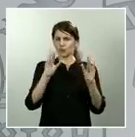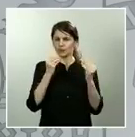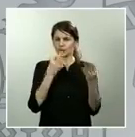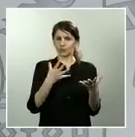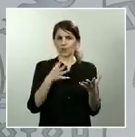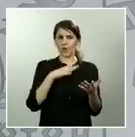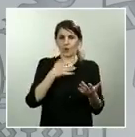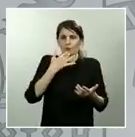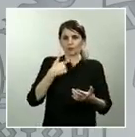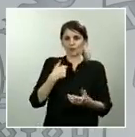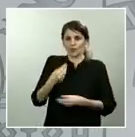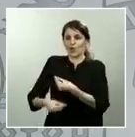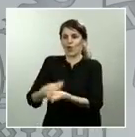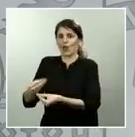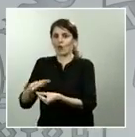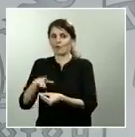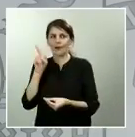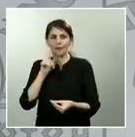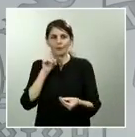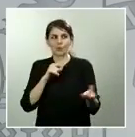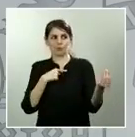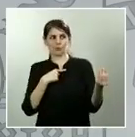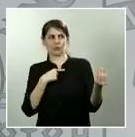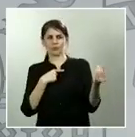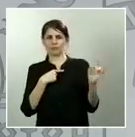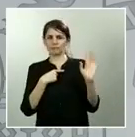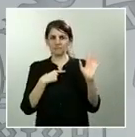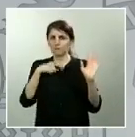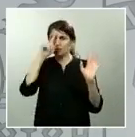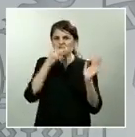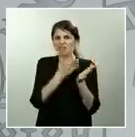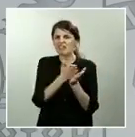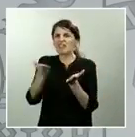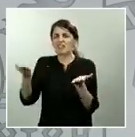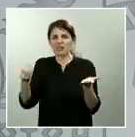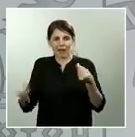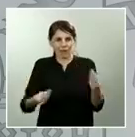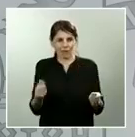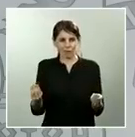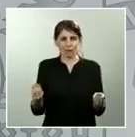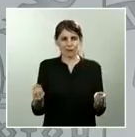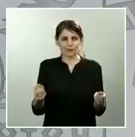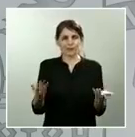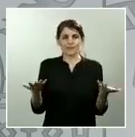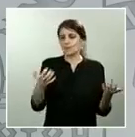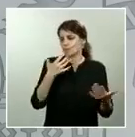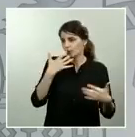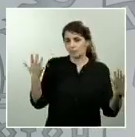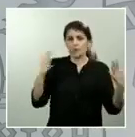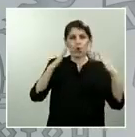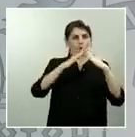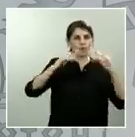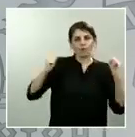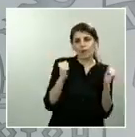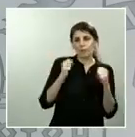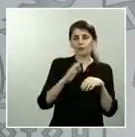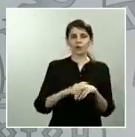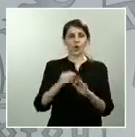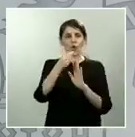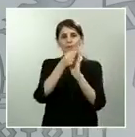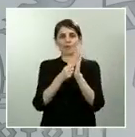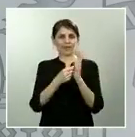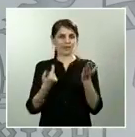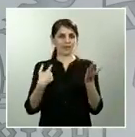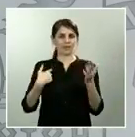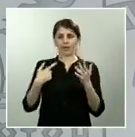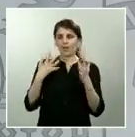cada momento qué tarea tiene que desarrollar en relación con el confinamiento, con las medidas de higiene o con cualquier otra cuestión que pueda